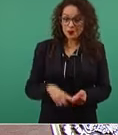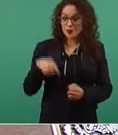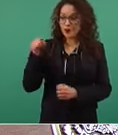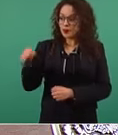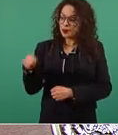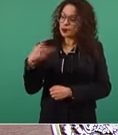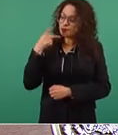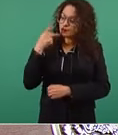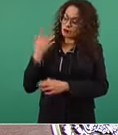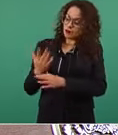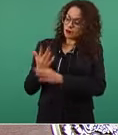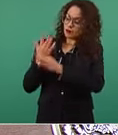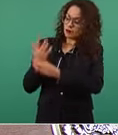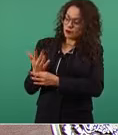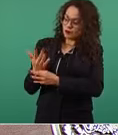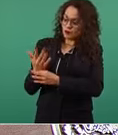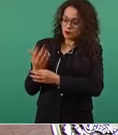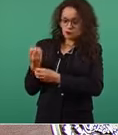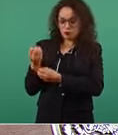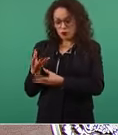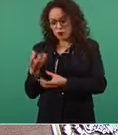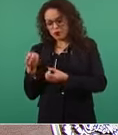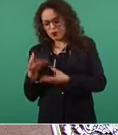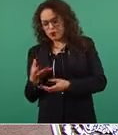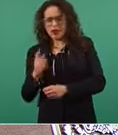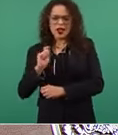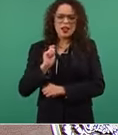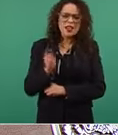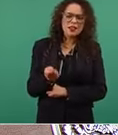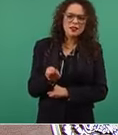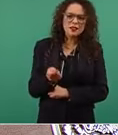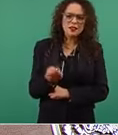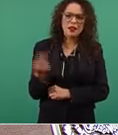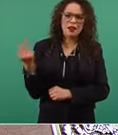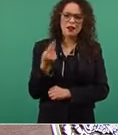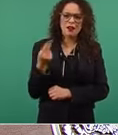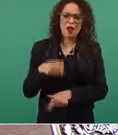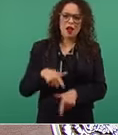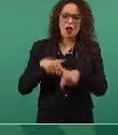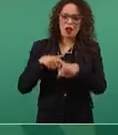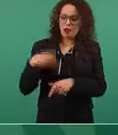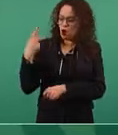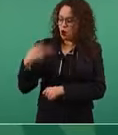básicamente con mantener el estatus quo. ejemplo,